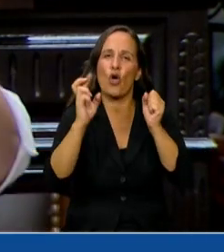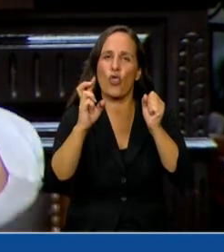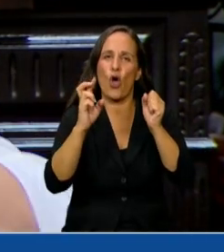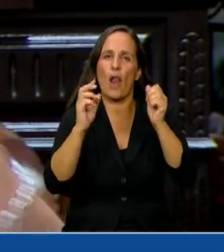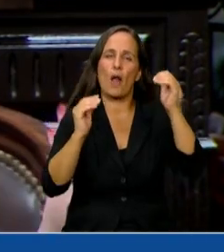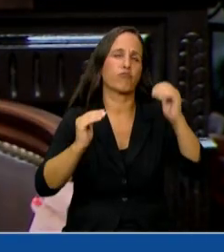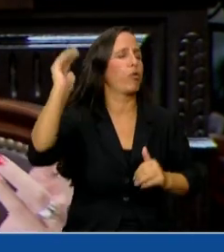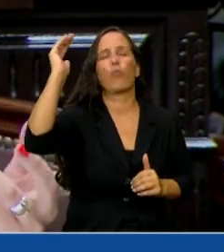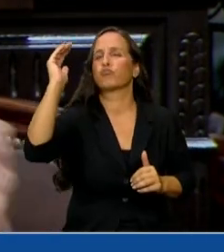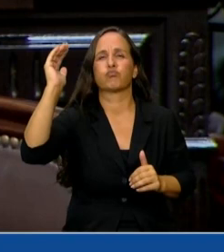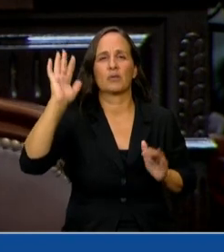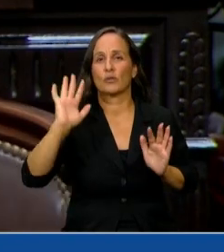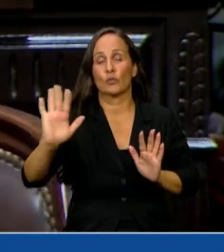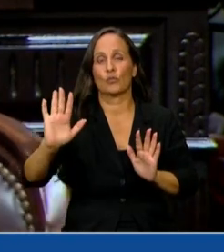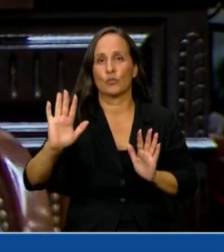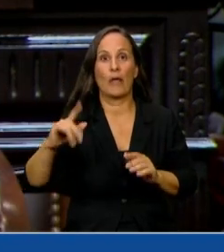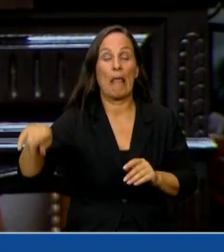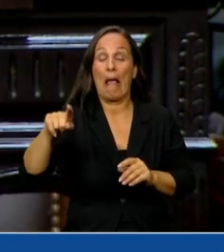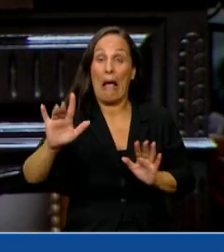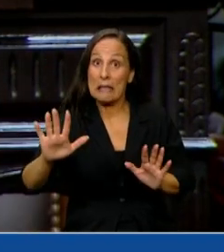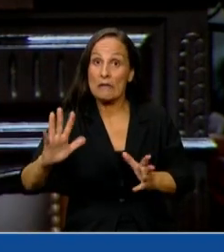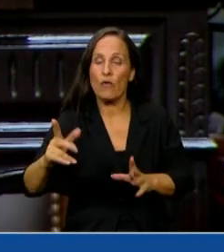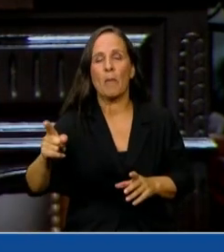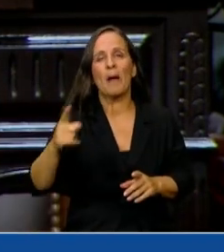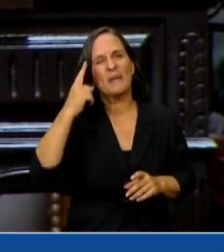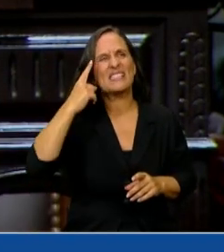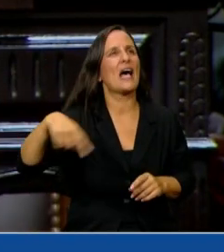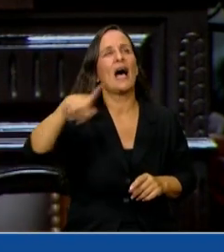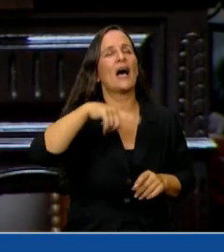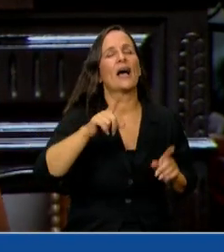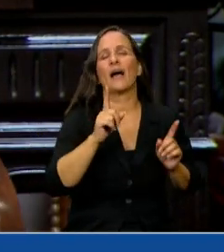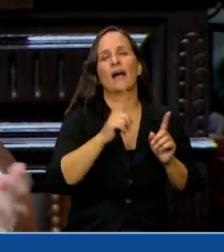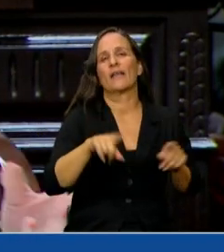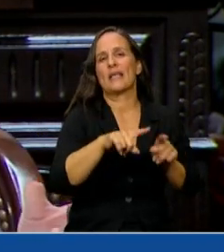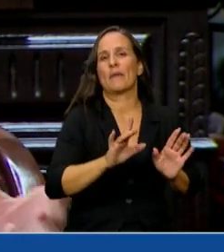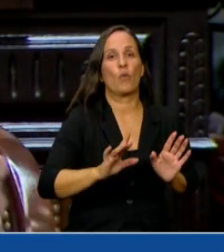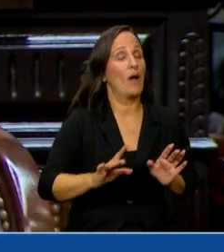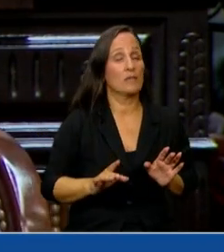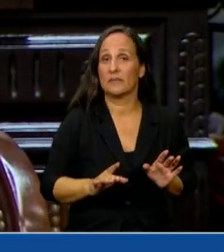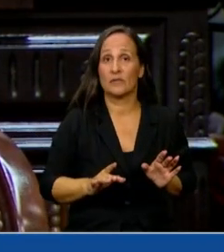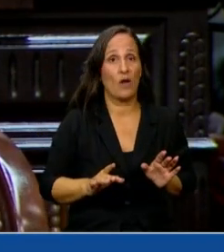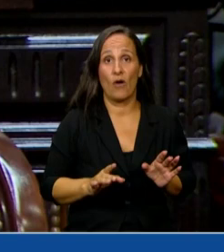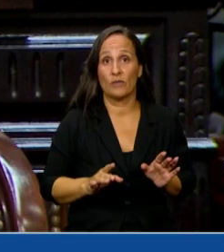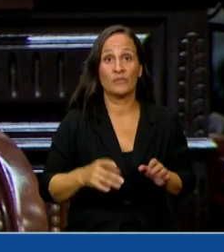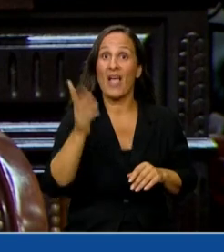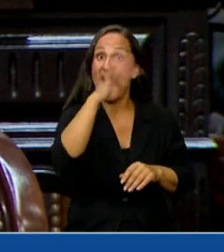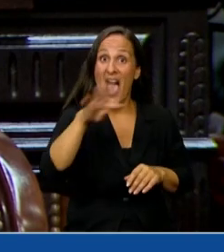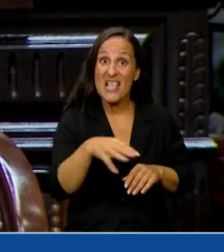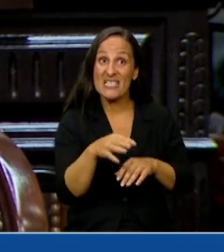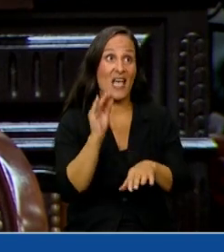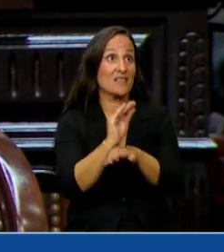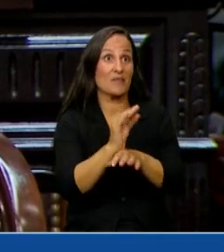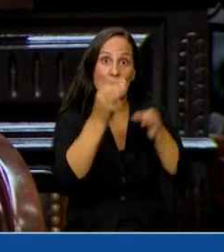Digamos, crean que todos son de su condición. Bueno, pues no. Lo que se está haciendo es financiar a la ANSES dentro del marco